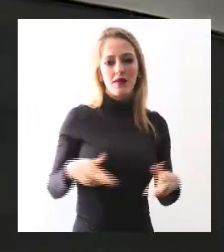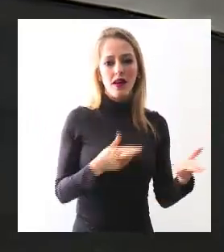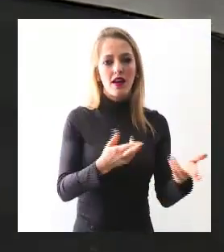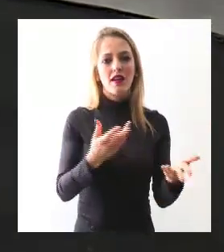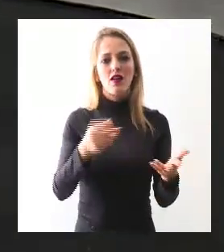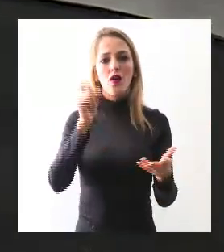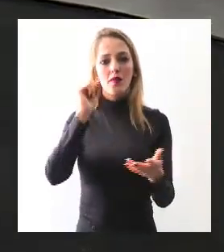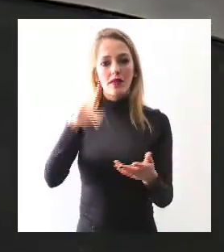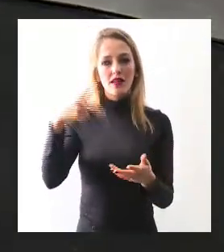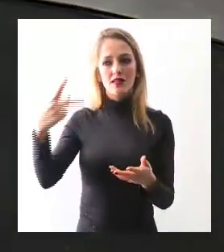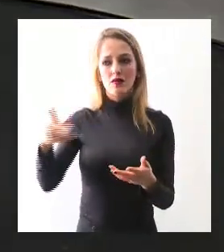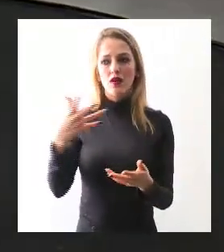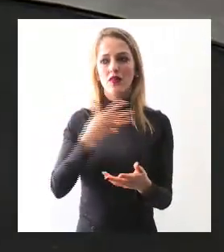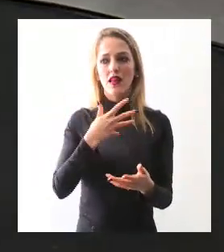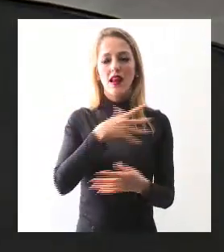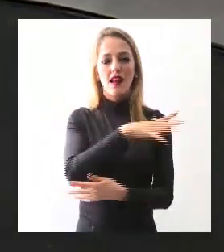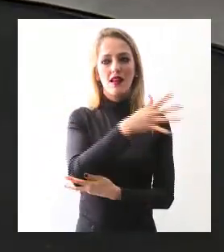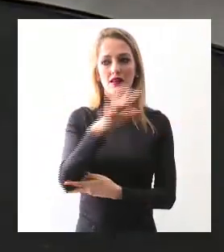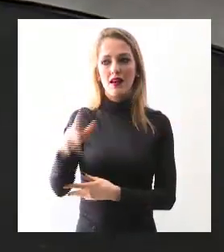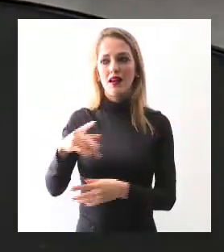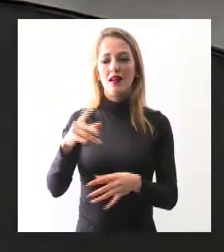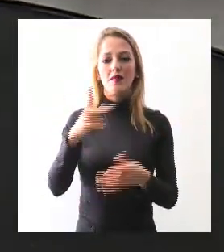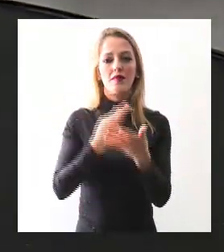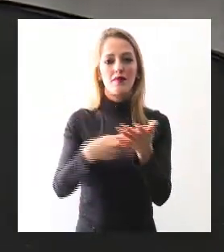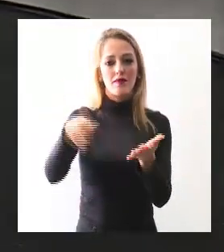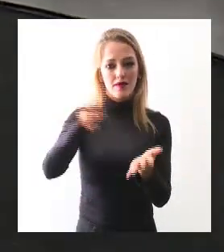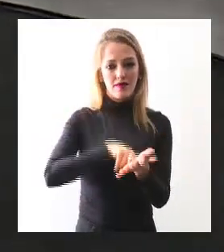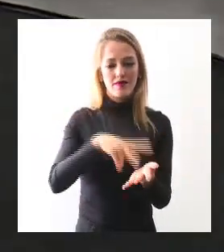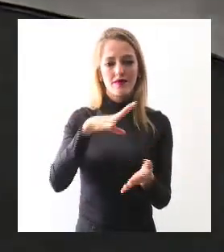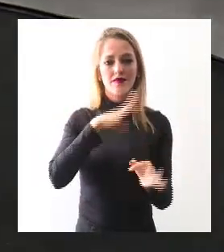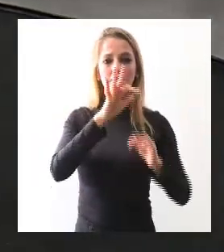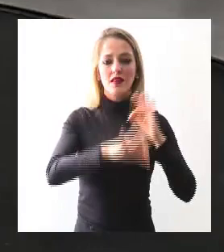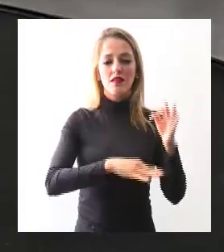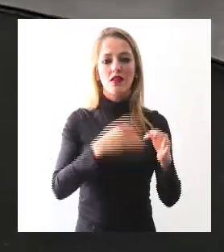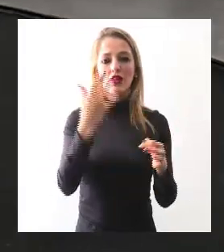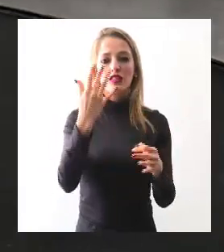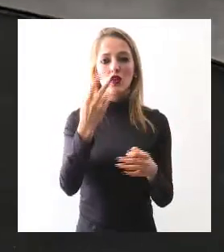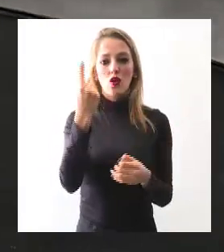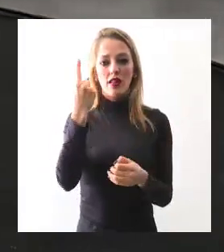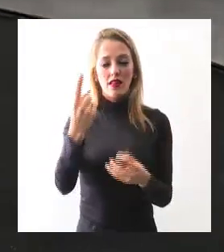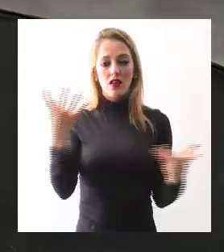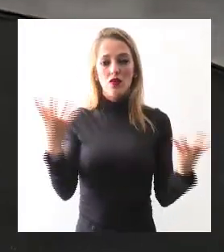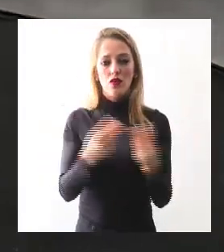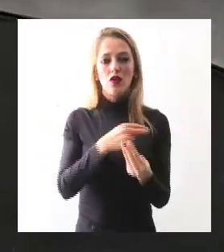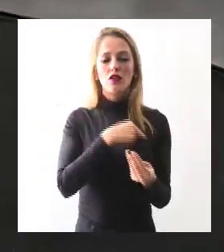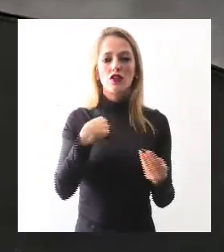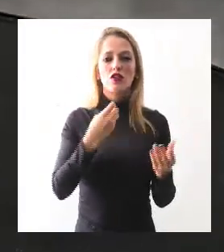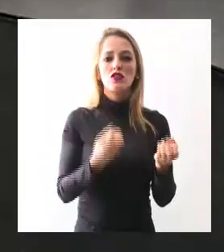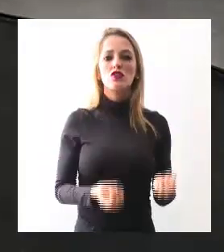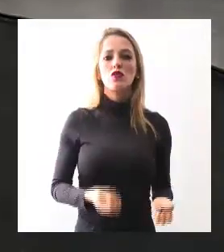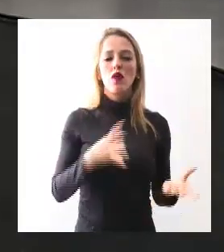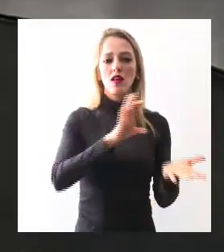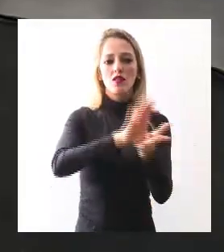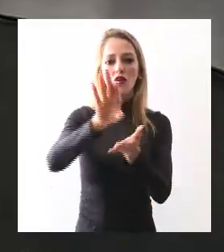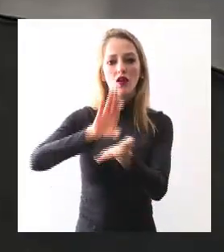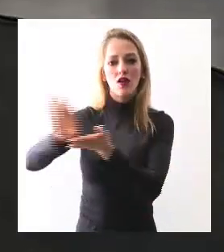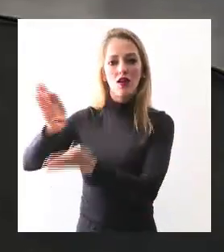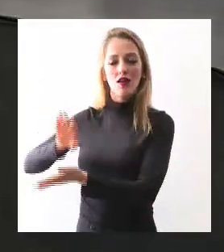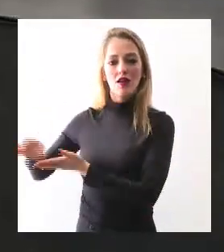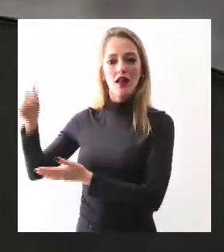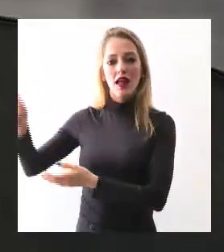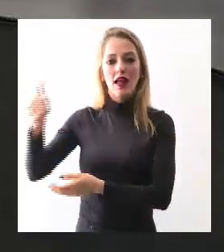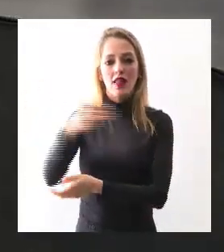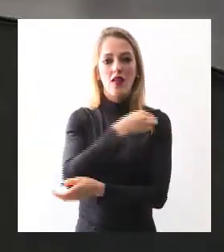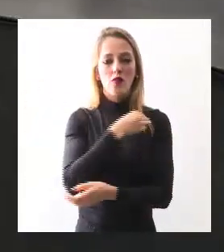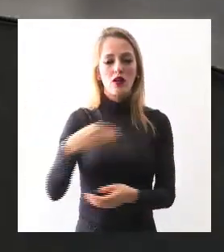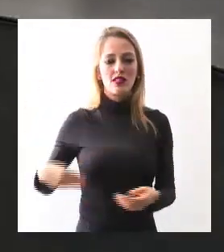cuenca, lagunas y plantas de tratamiento de la 51, cuántos hemos invertido en 12 municipios y principalmente Cajititlán,